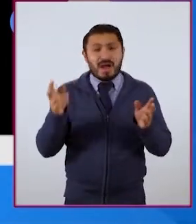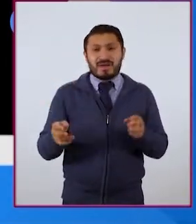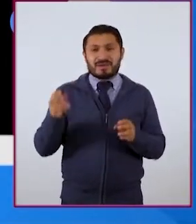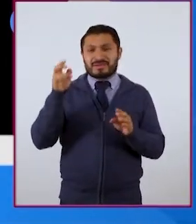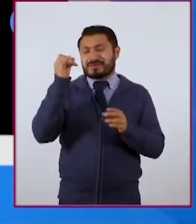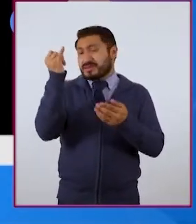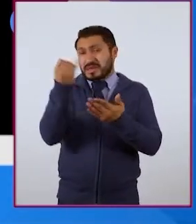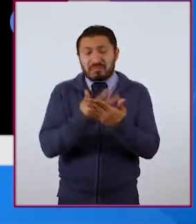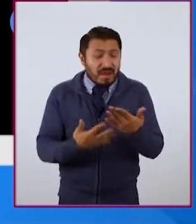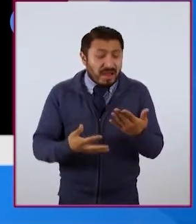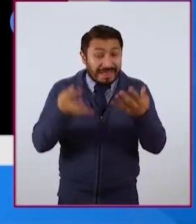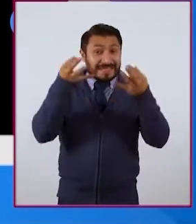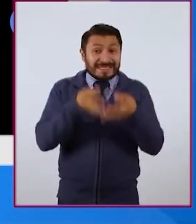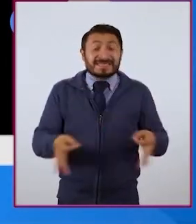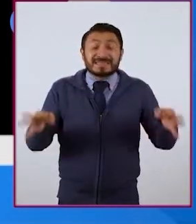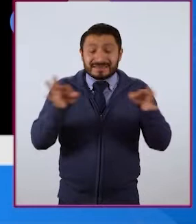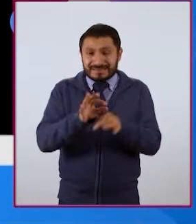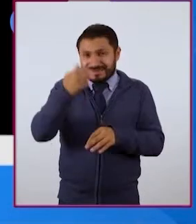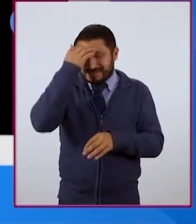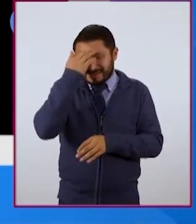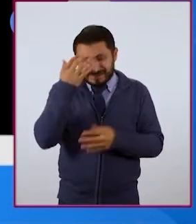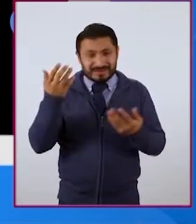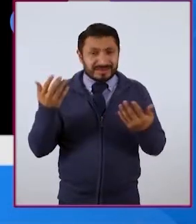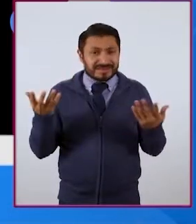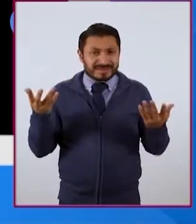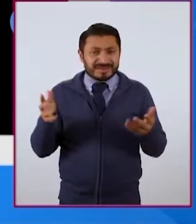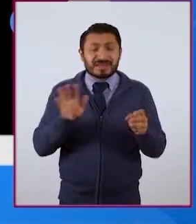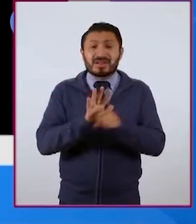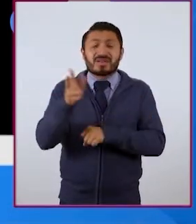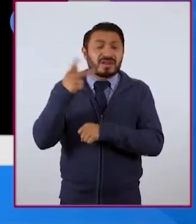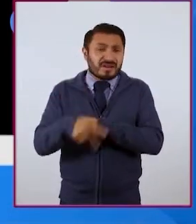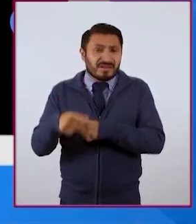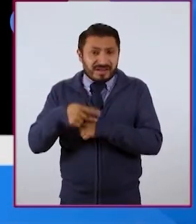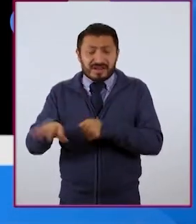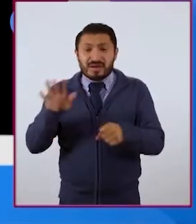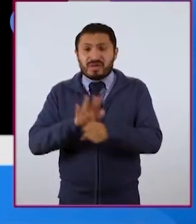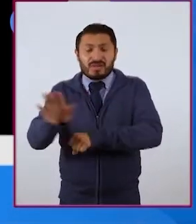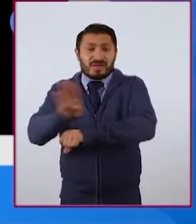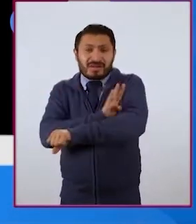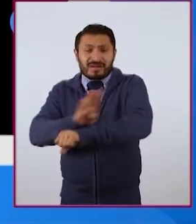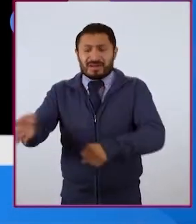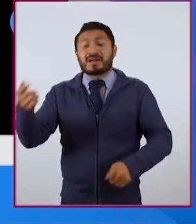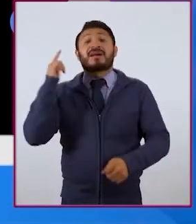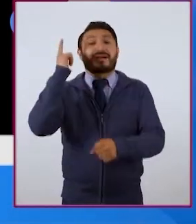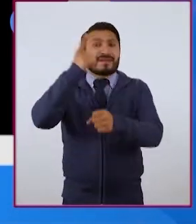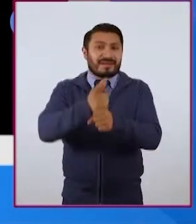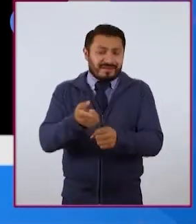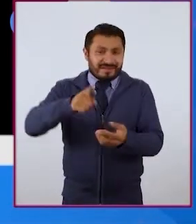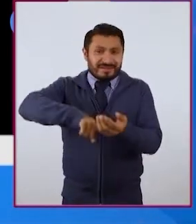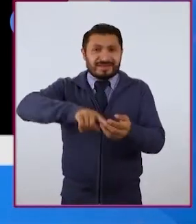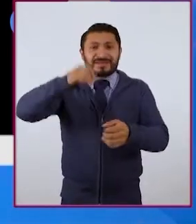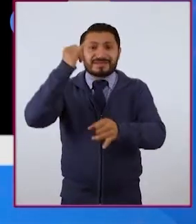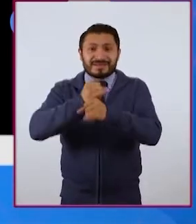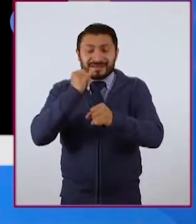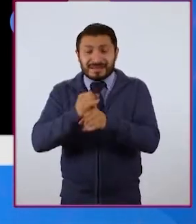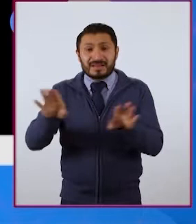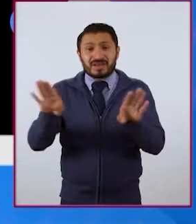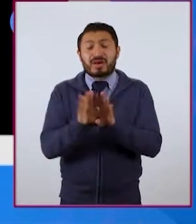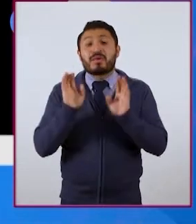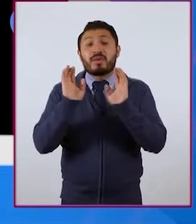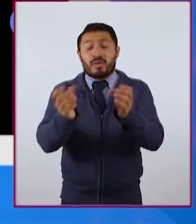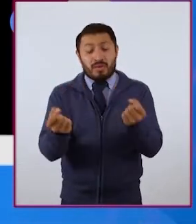imágenes, es importante conocer y reflexionar qué riesgos y qué ventajas yo puedo encontrar en internet y cómo yo puedo